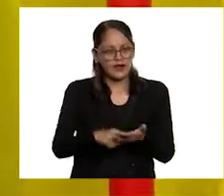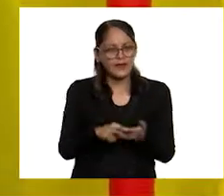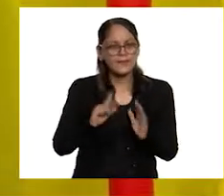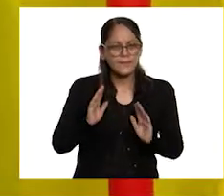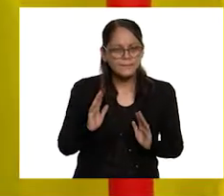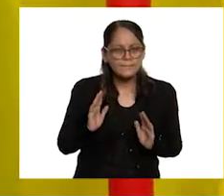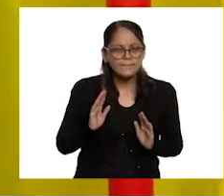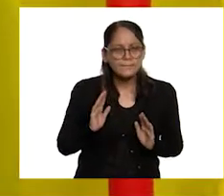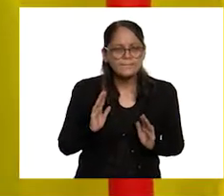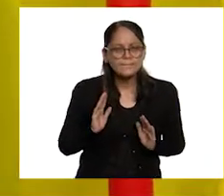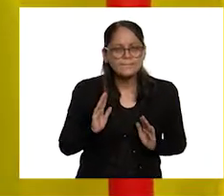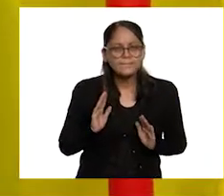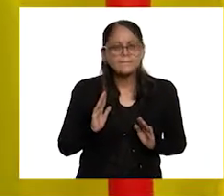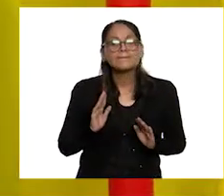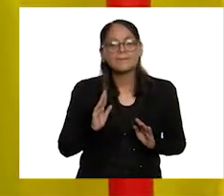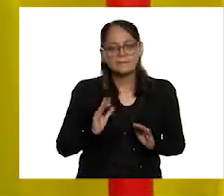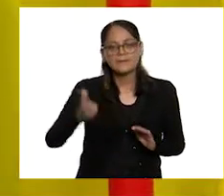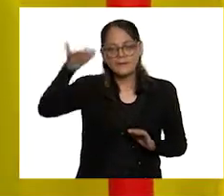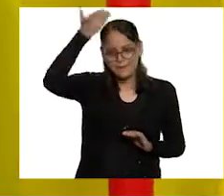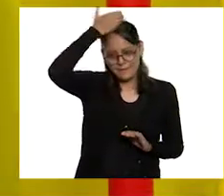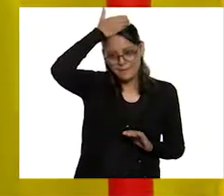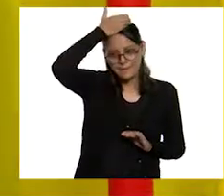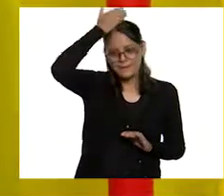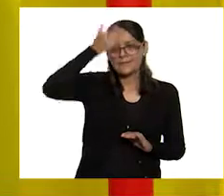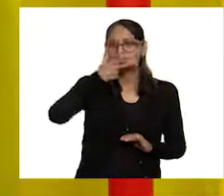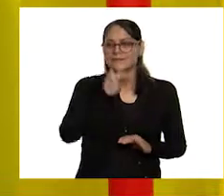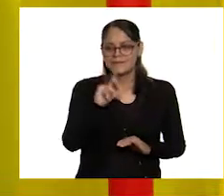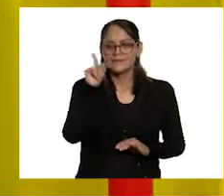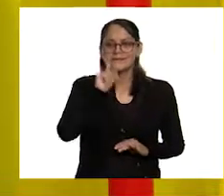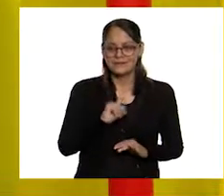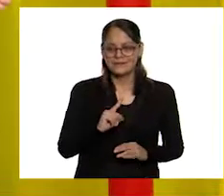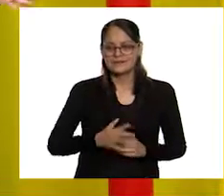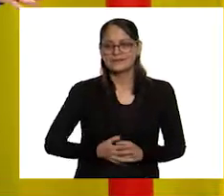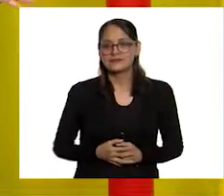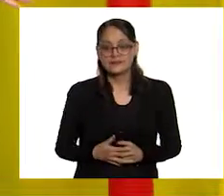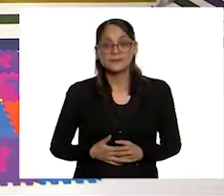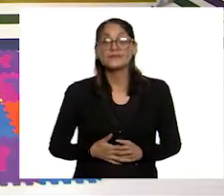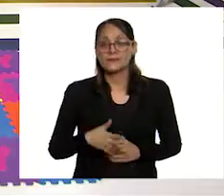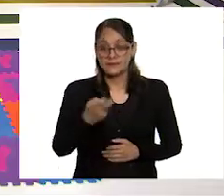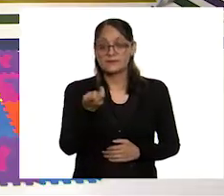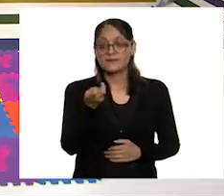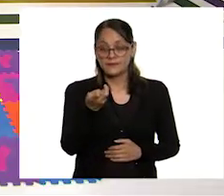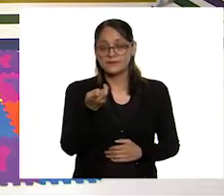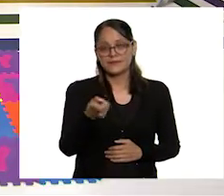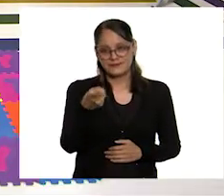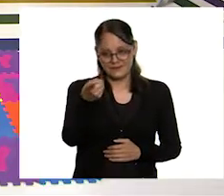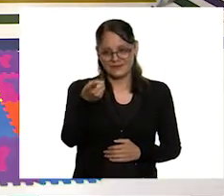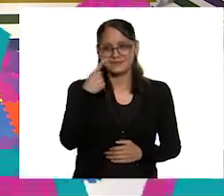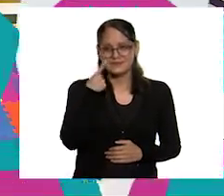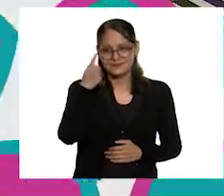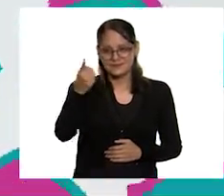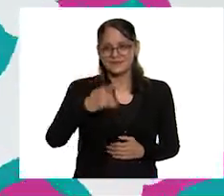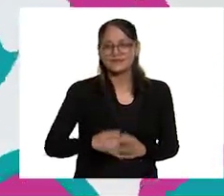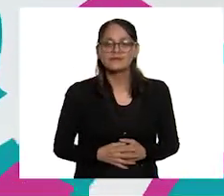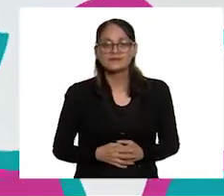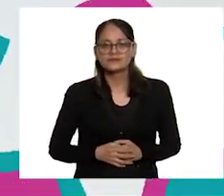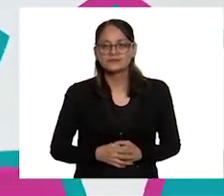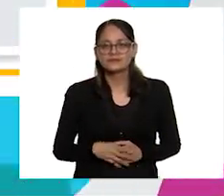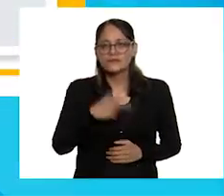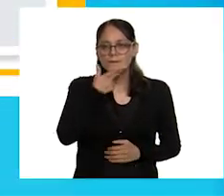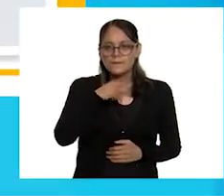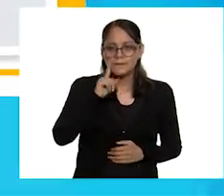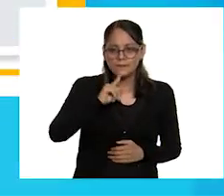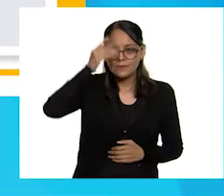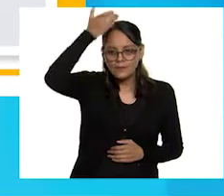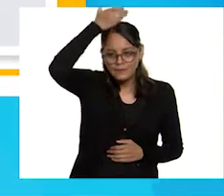trata de las enfermeras y los enfermeros. Así es. Y aquí están las enfermeras y